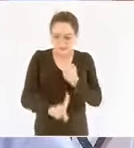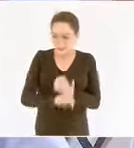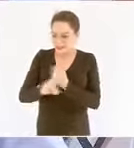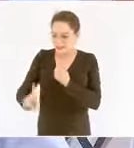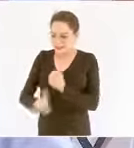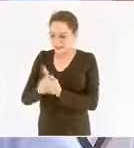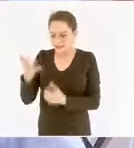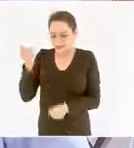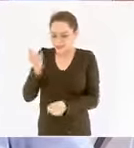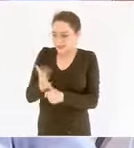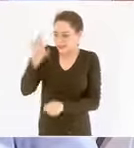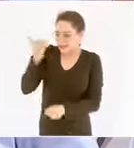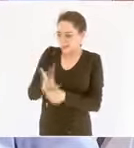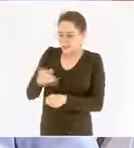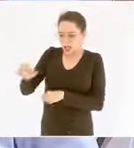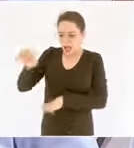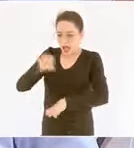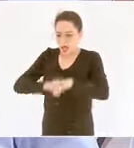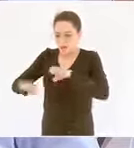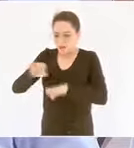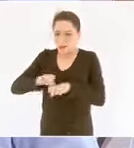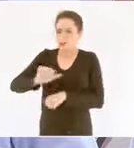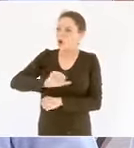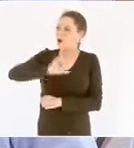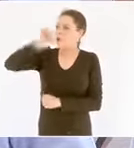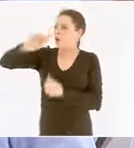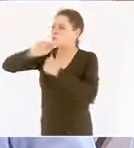petroleras extranjeras